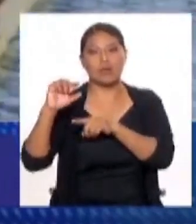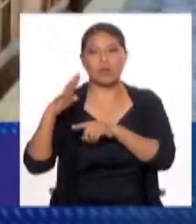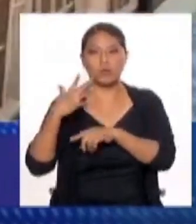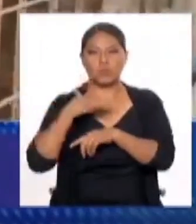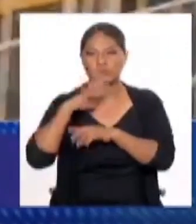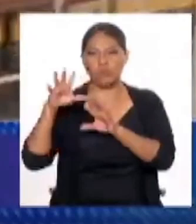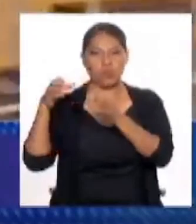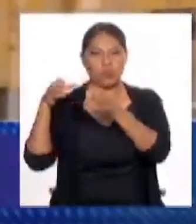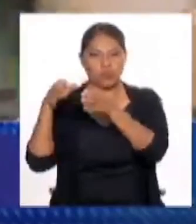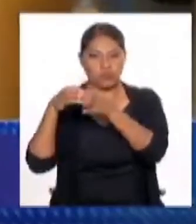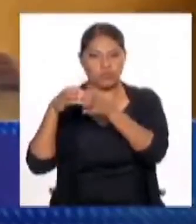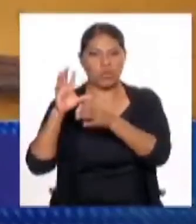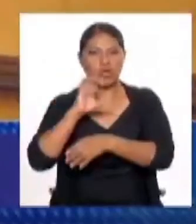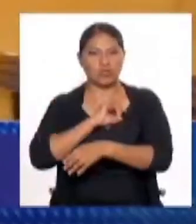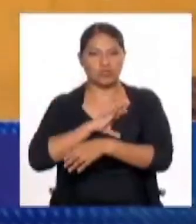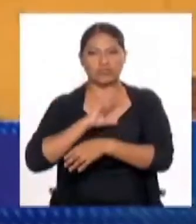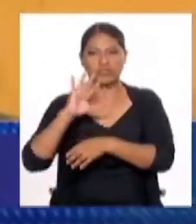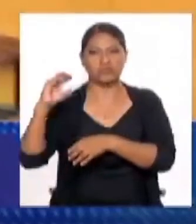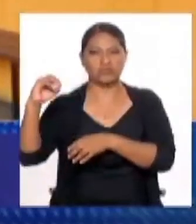Constitucional en Chile.